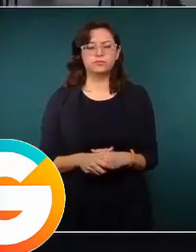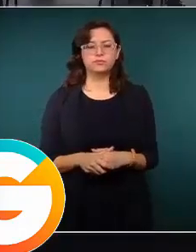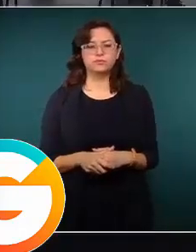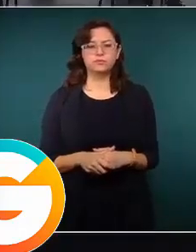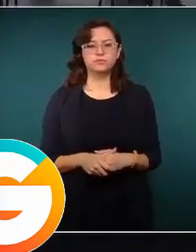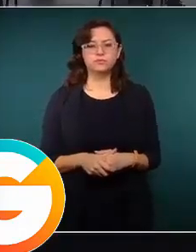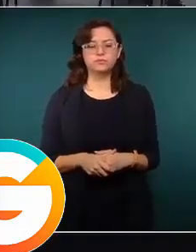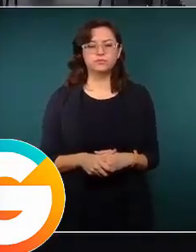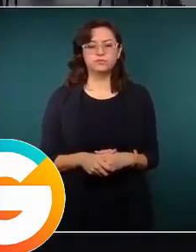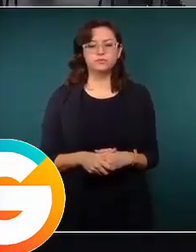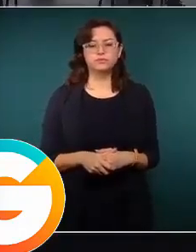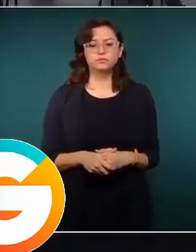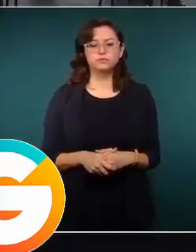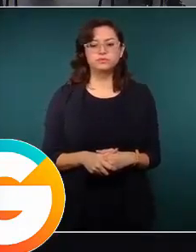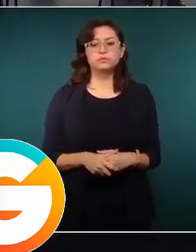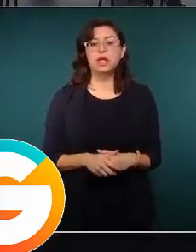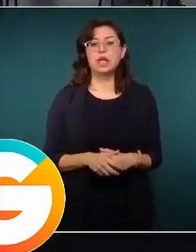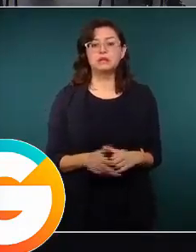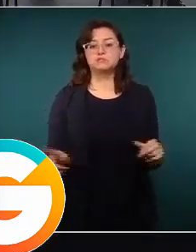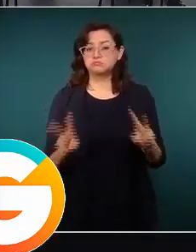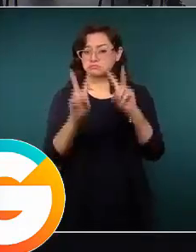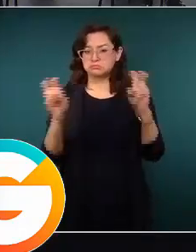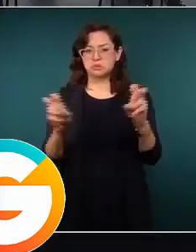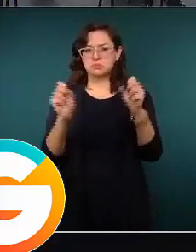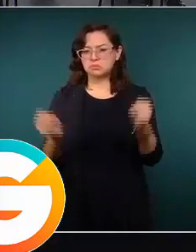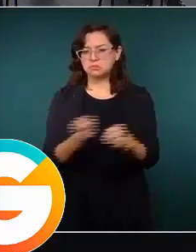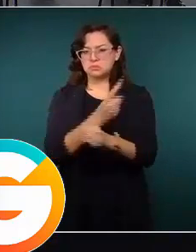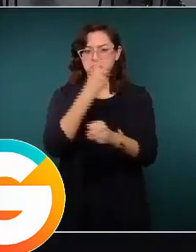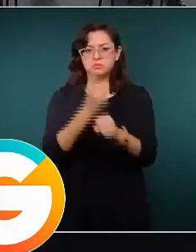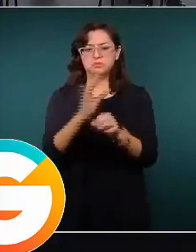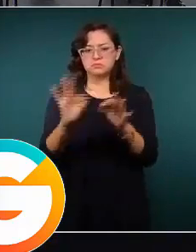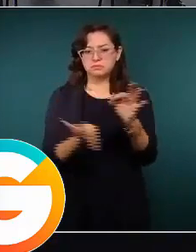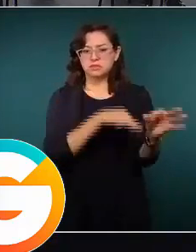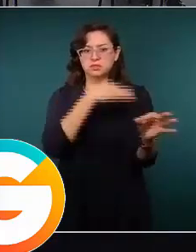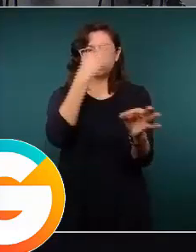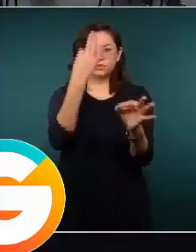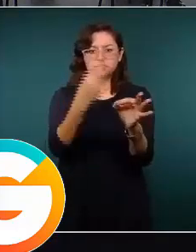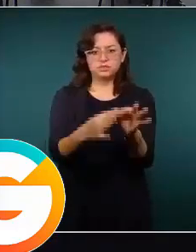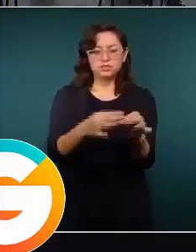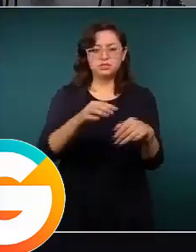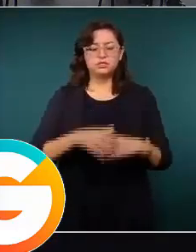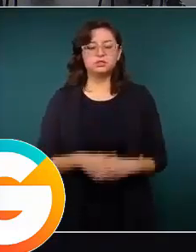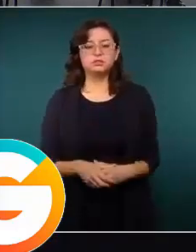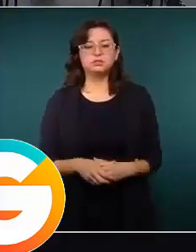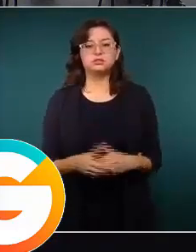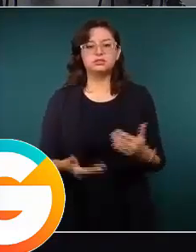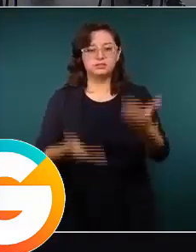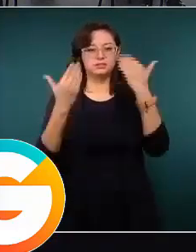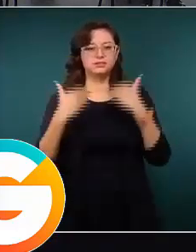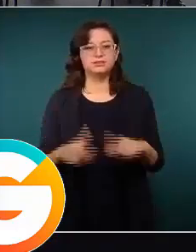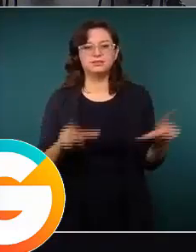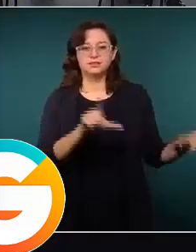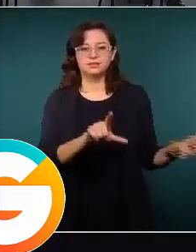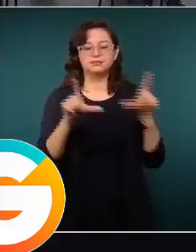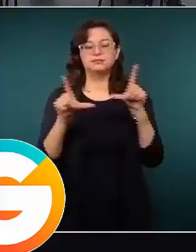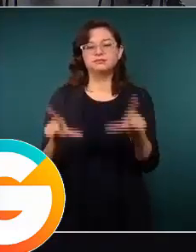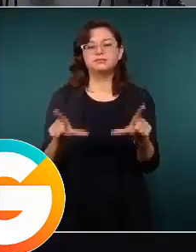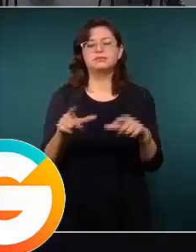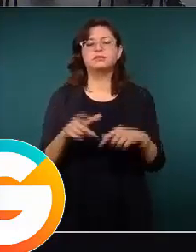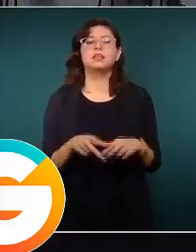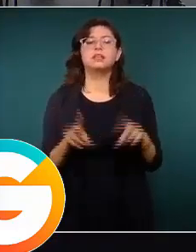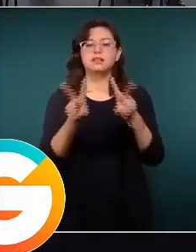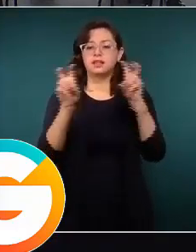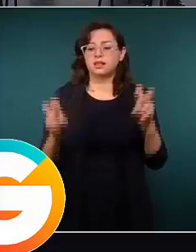Yo hasta aquí mencionaría en la parte de seguridad y pasaría a la siguiente fase, que es el avance